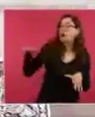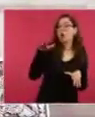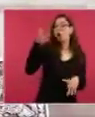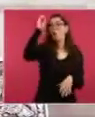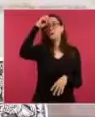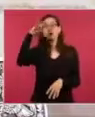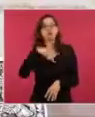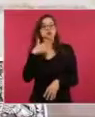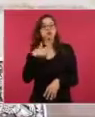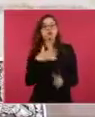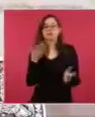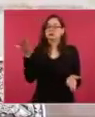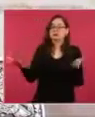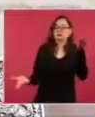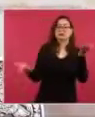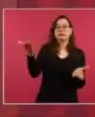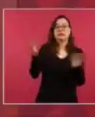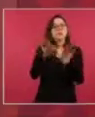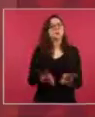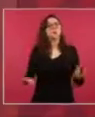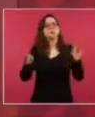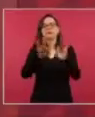¿Qué es lo más importante?